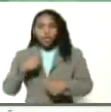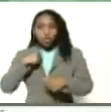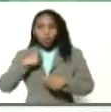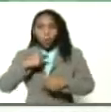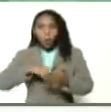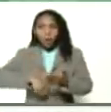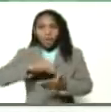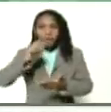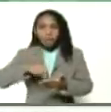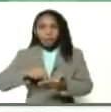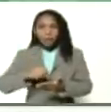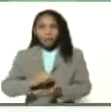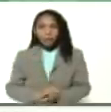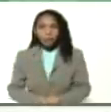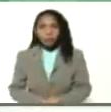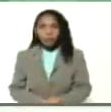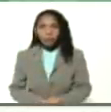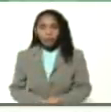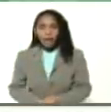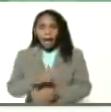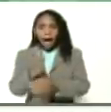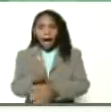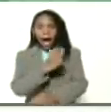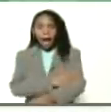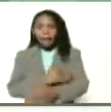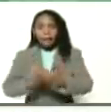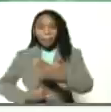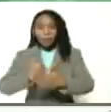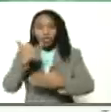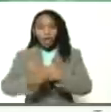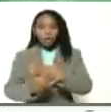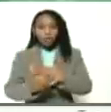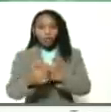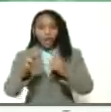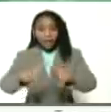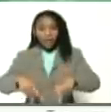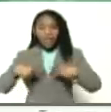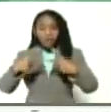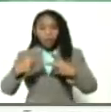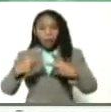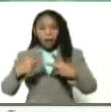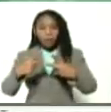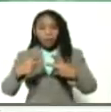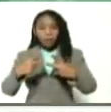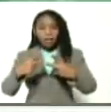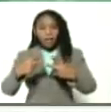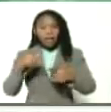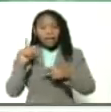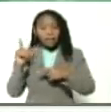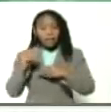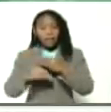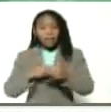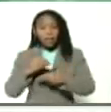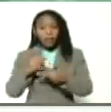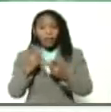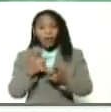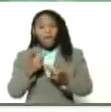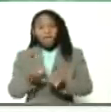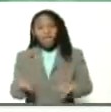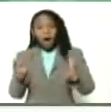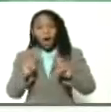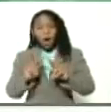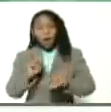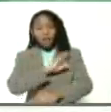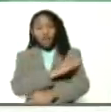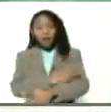firmar el anteproyecto de reforma del decreto con rango, valor y fuerza de ley